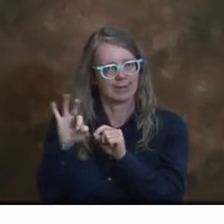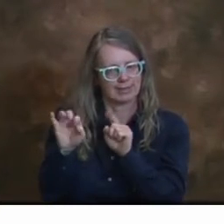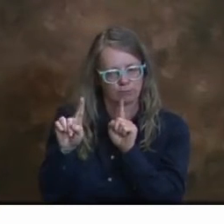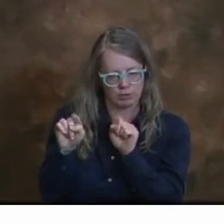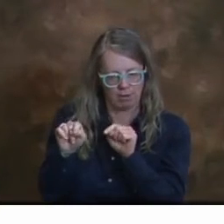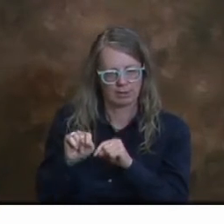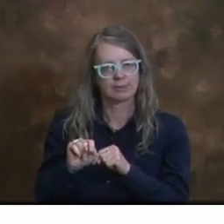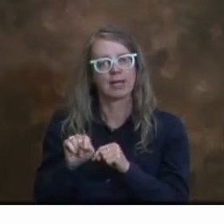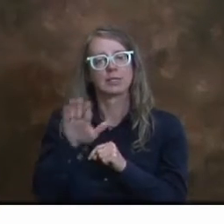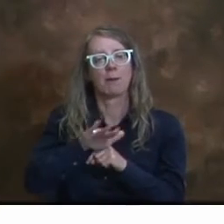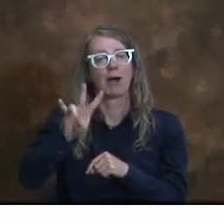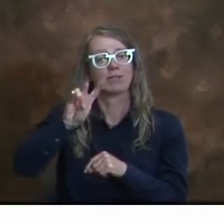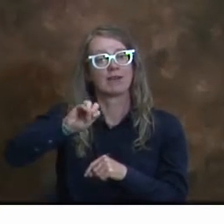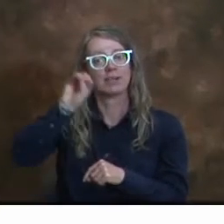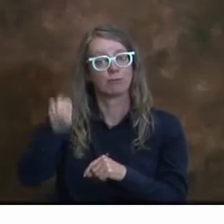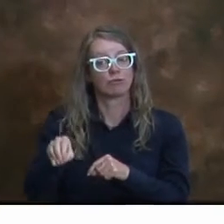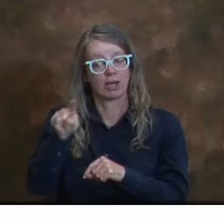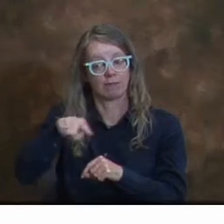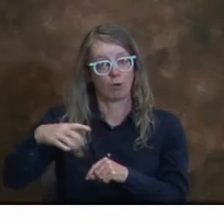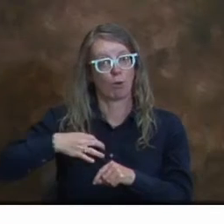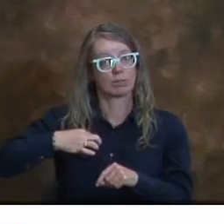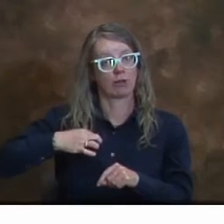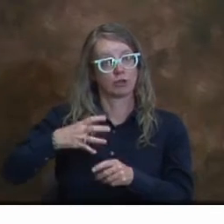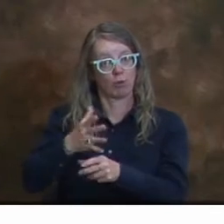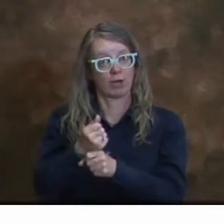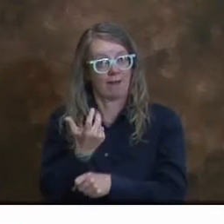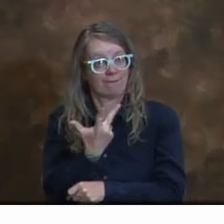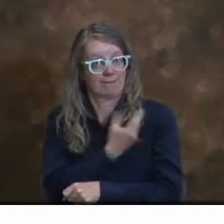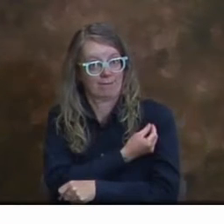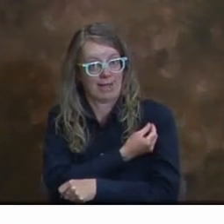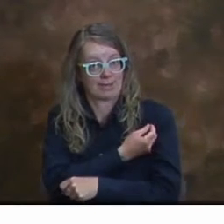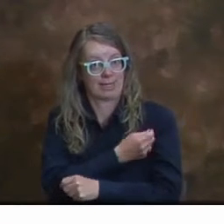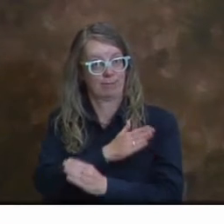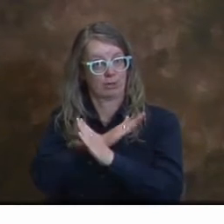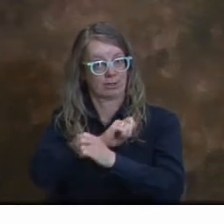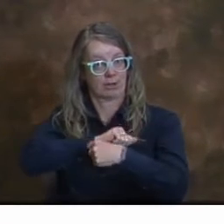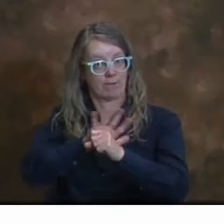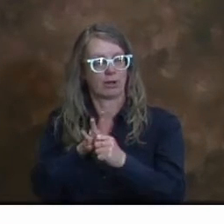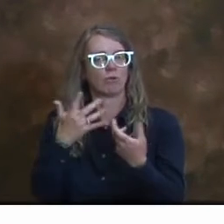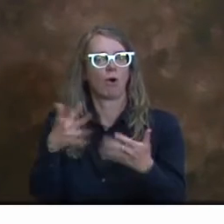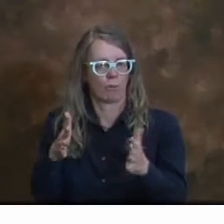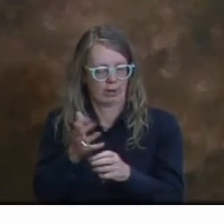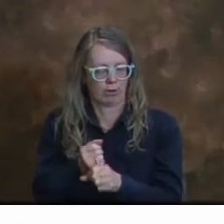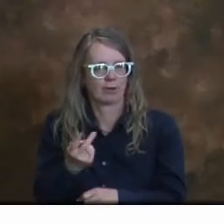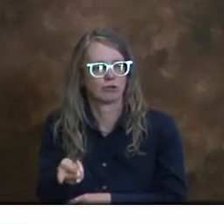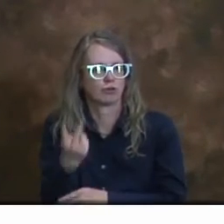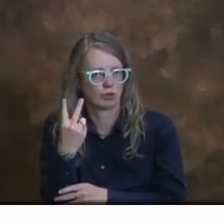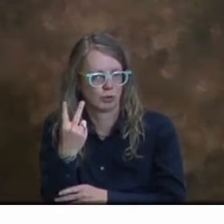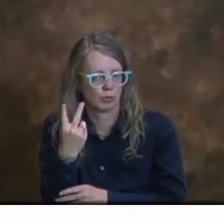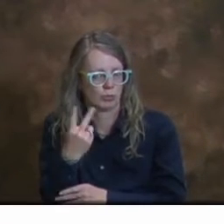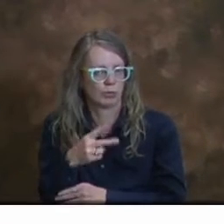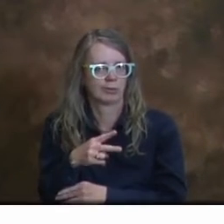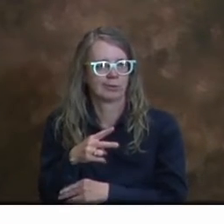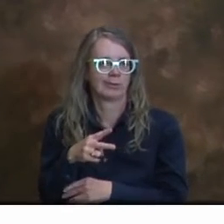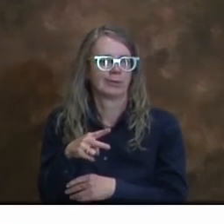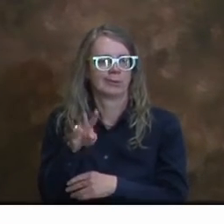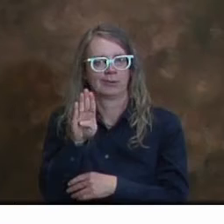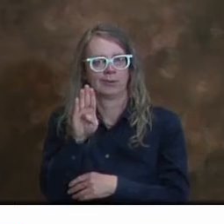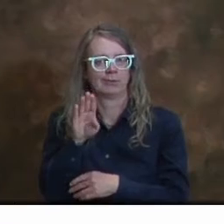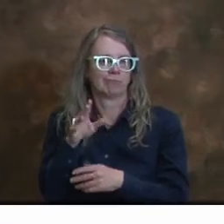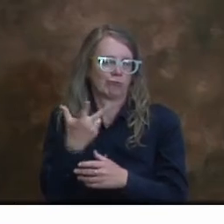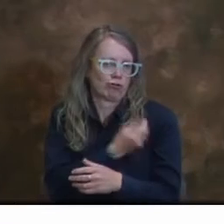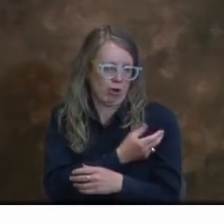vacunas, tenemos casi el 70% de nuestra población elegible que se ha vacunado, al menos recibiendo su primera serie.